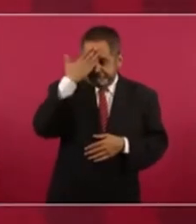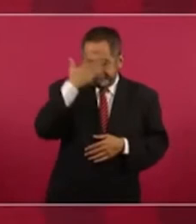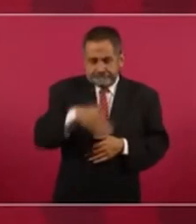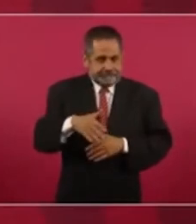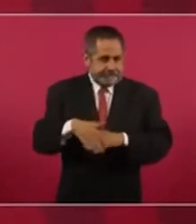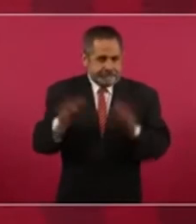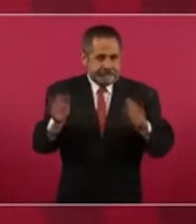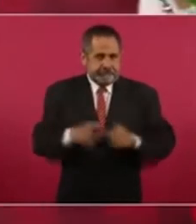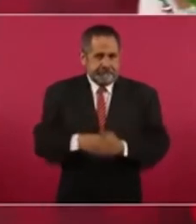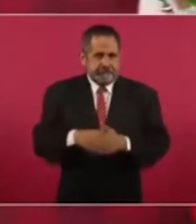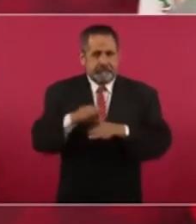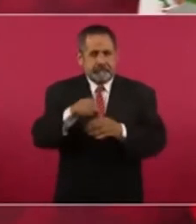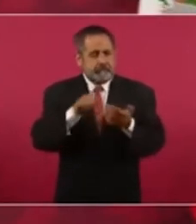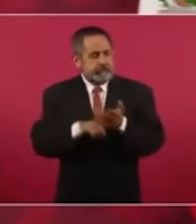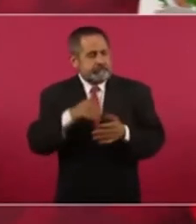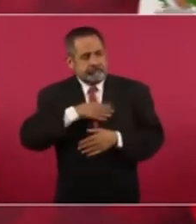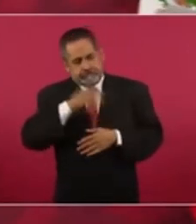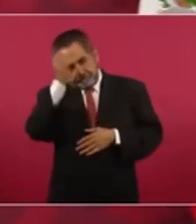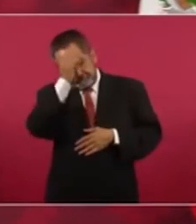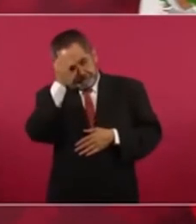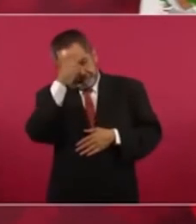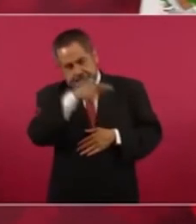sobre mi opinión